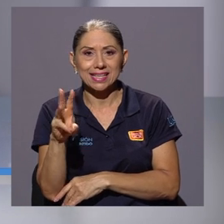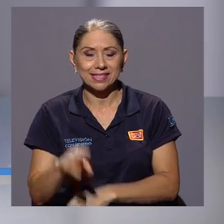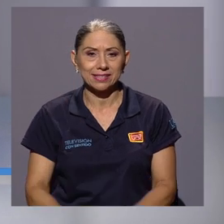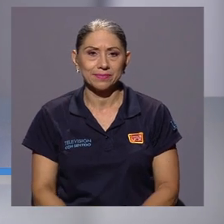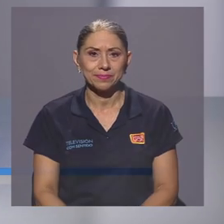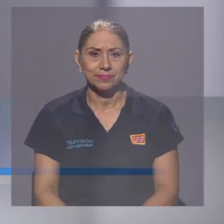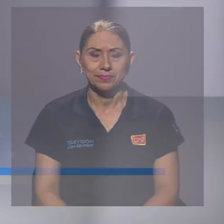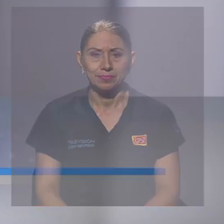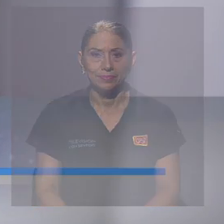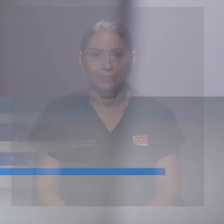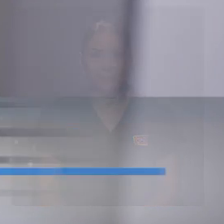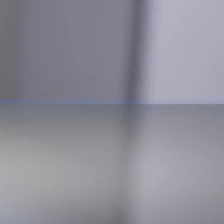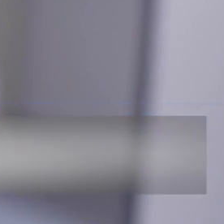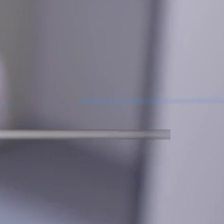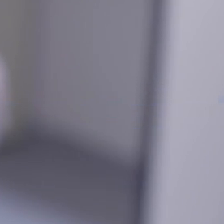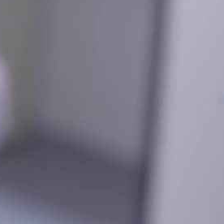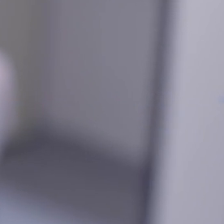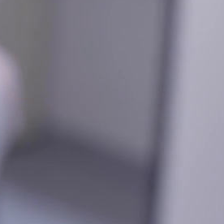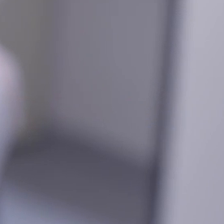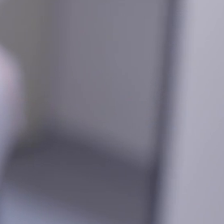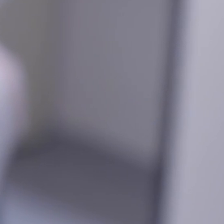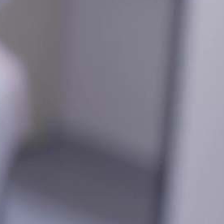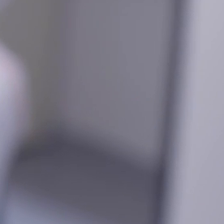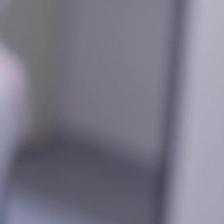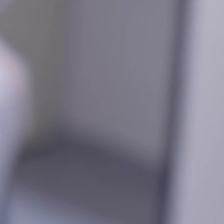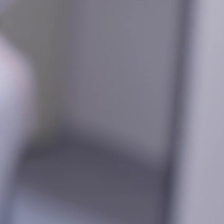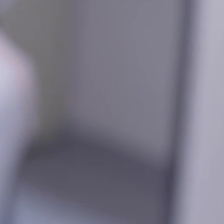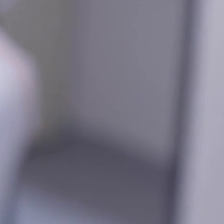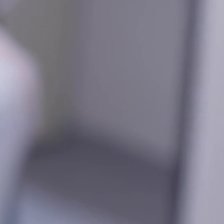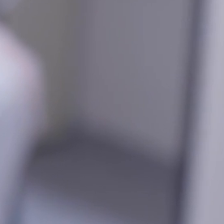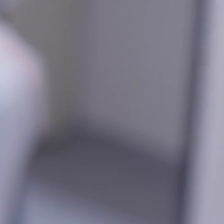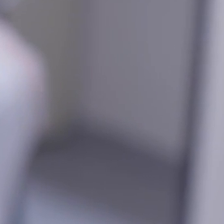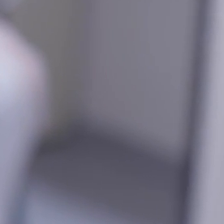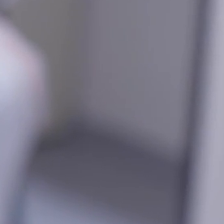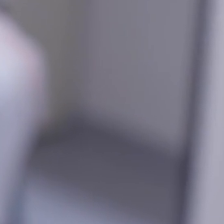Com firme la Stitcher se Es Raíz Aumenta, ¡Gracias!